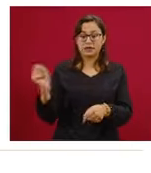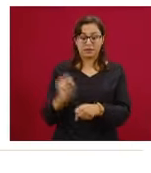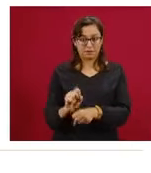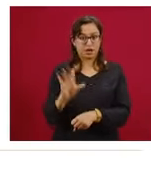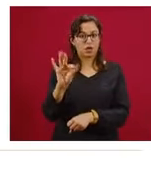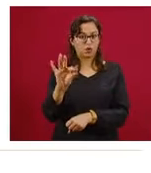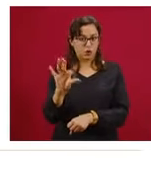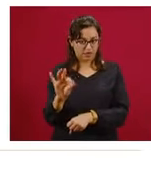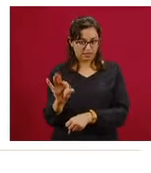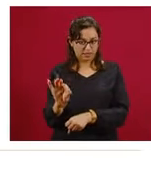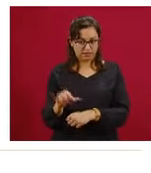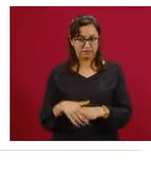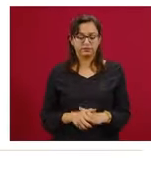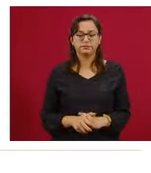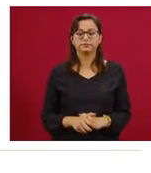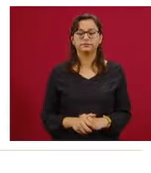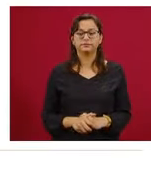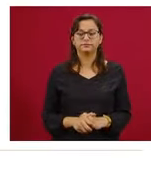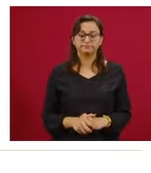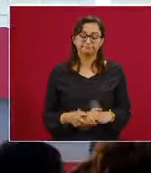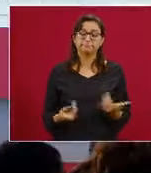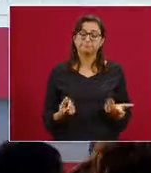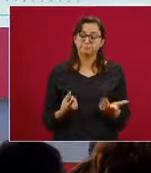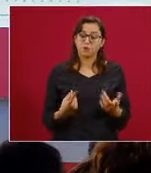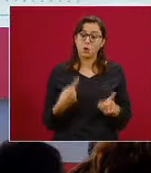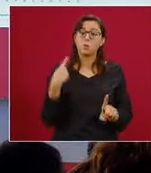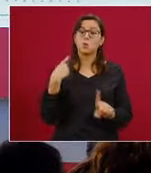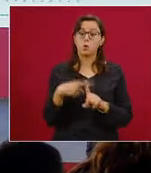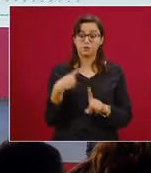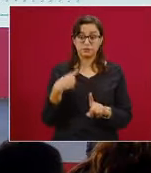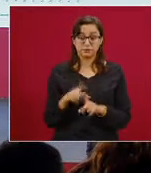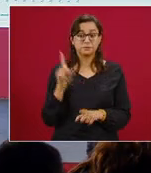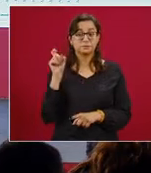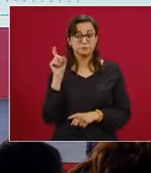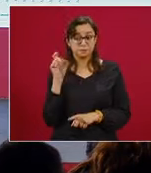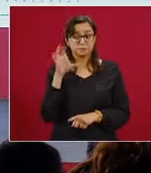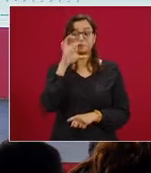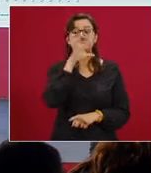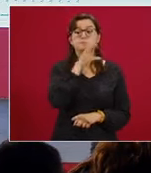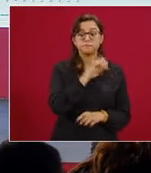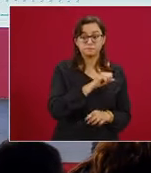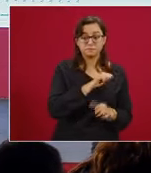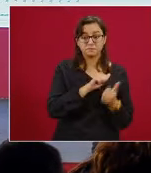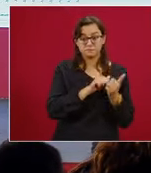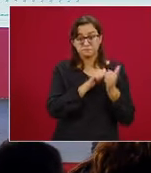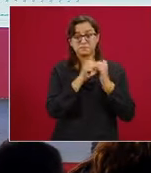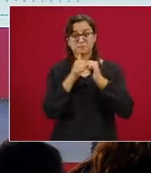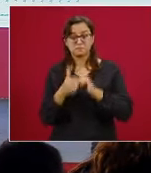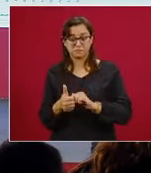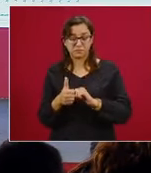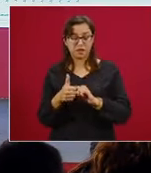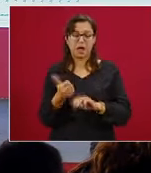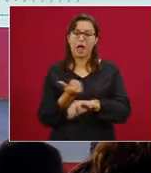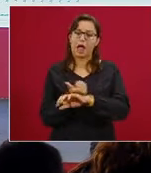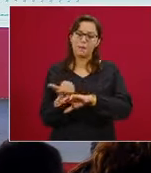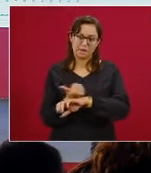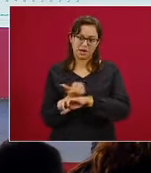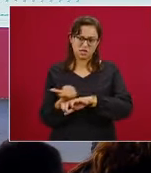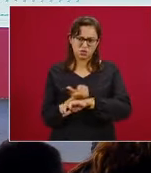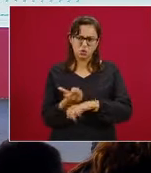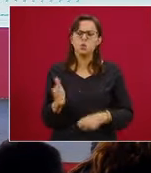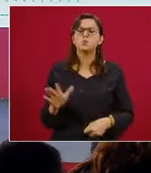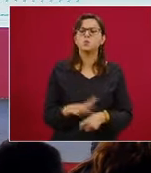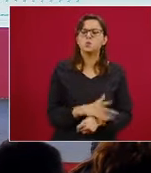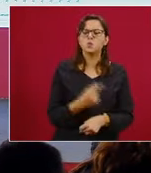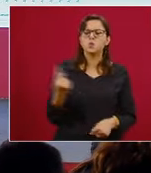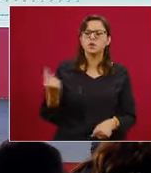estamos viviendo en este momento. Noticia positiva, Aguascalientes pasó del semáforo naranja al semáforo amarillo. ¿Por qué razón?